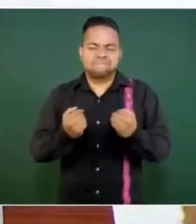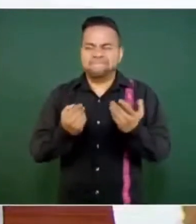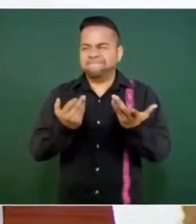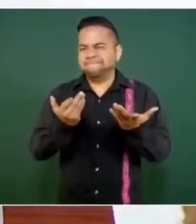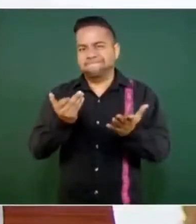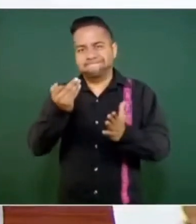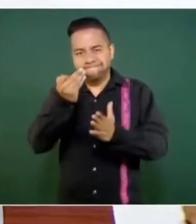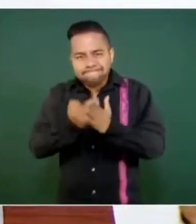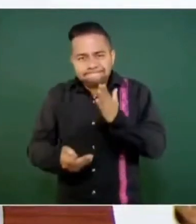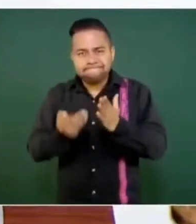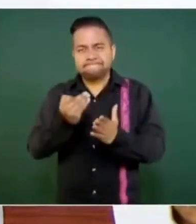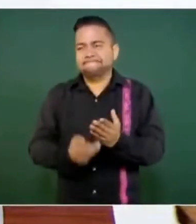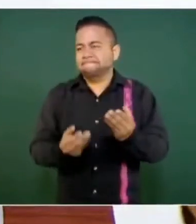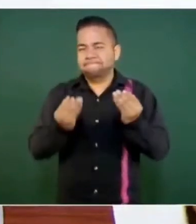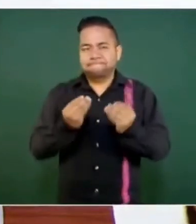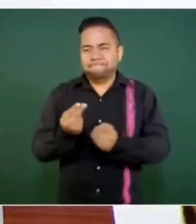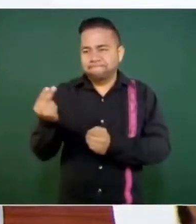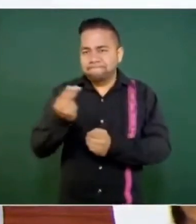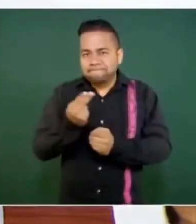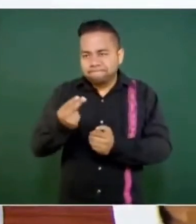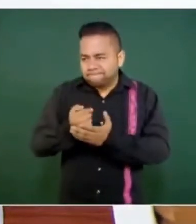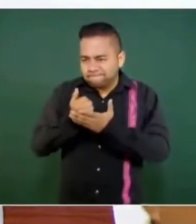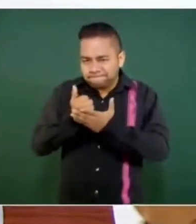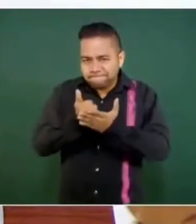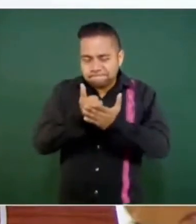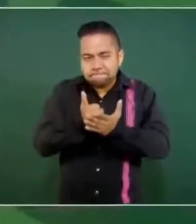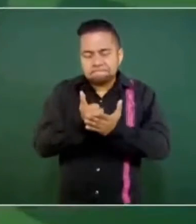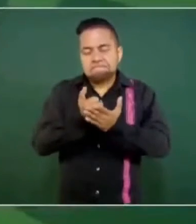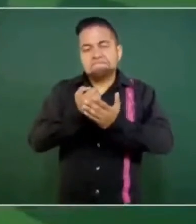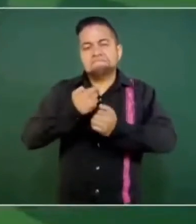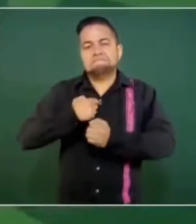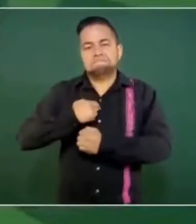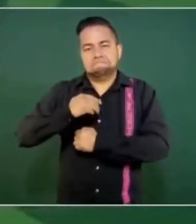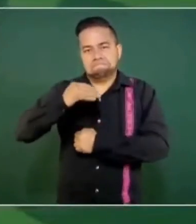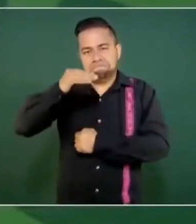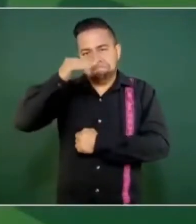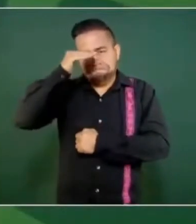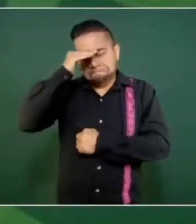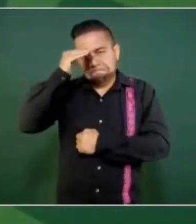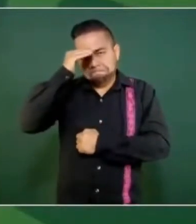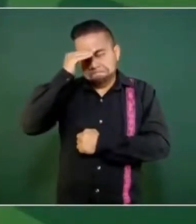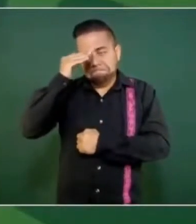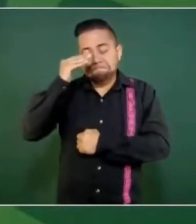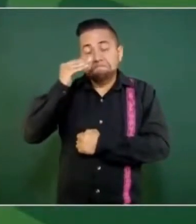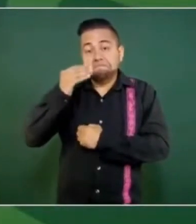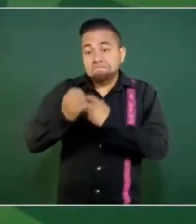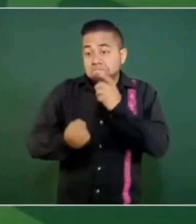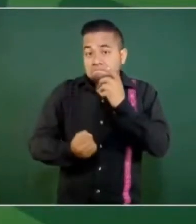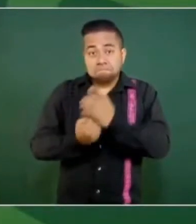necesidades y yo espero que los próximos gobiernos